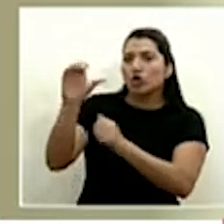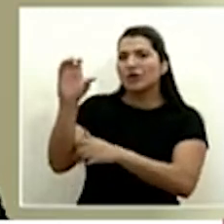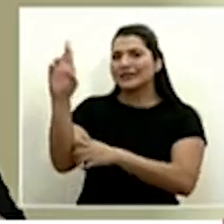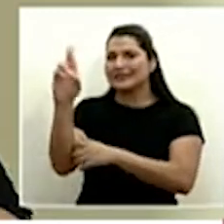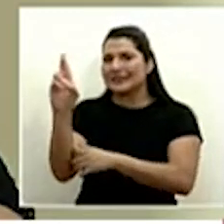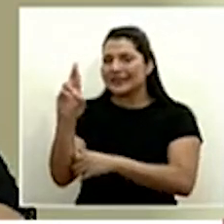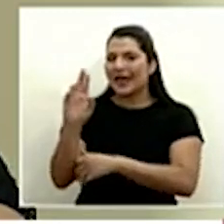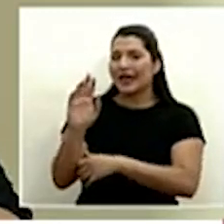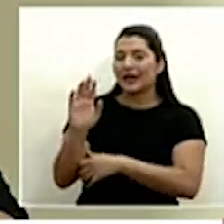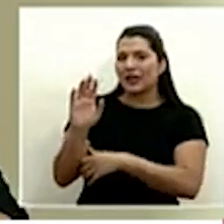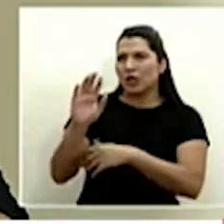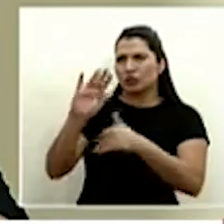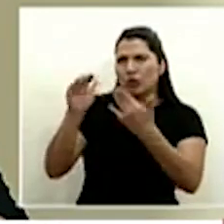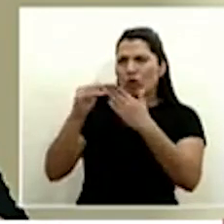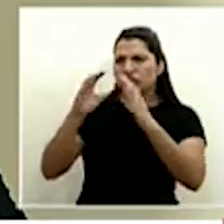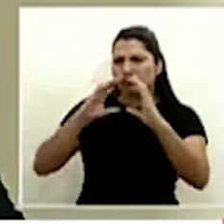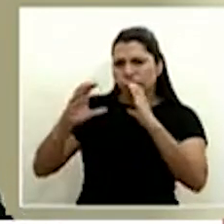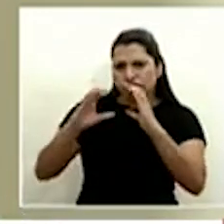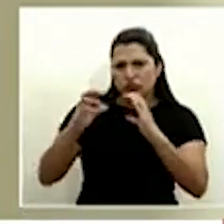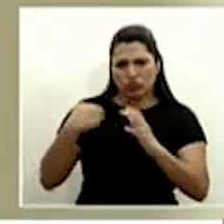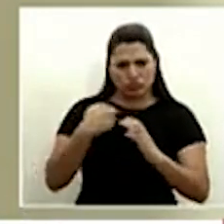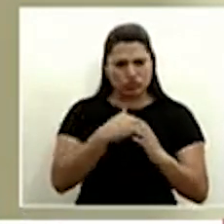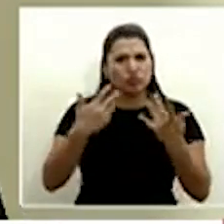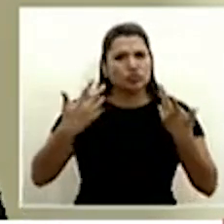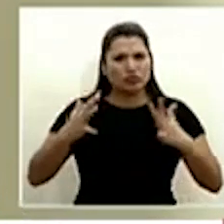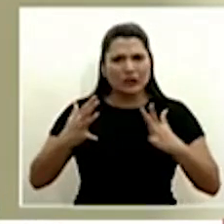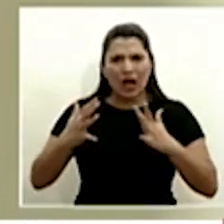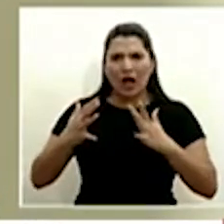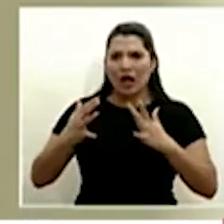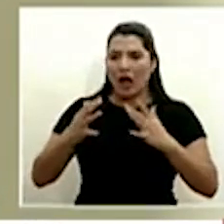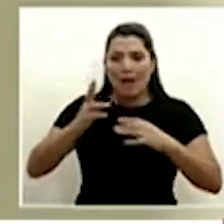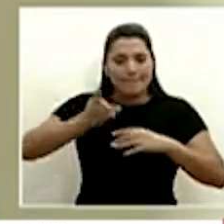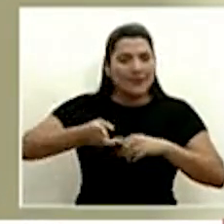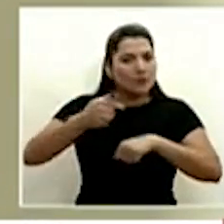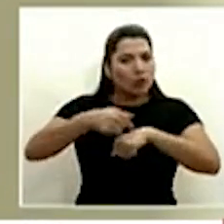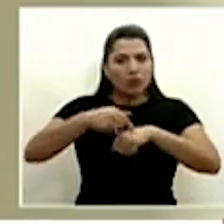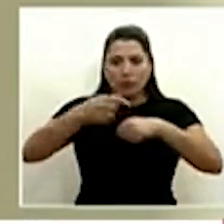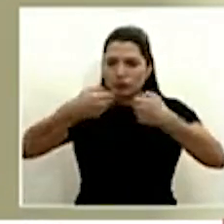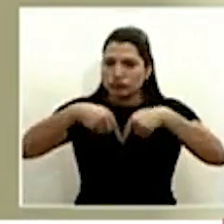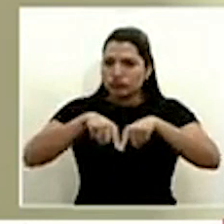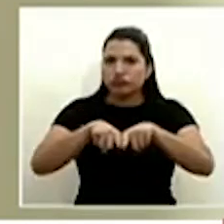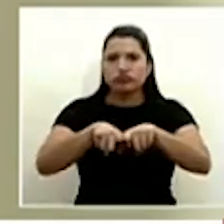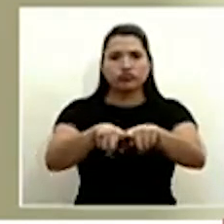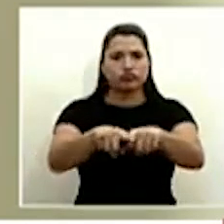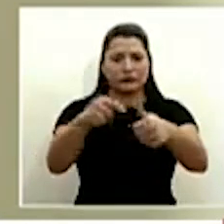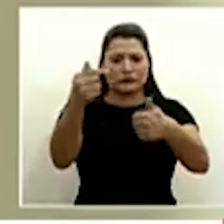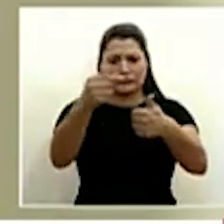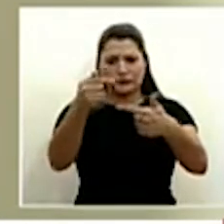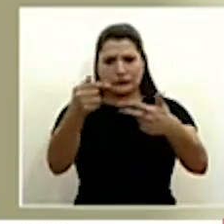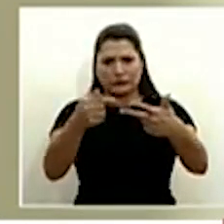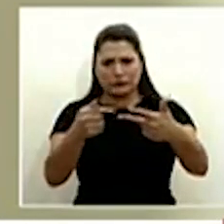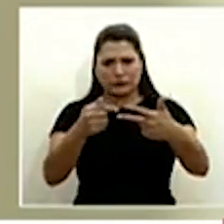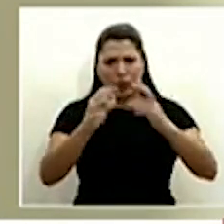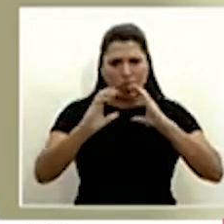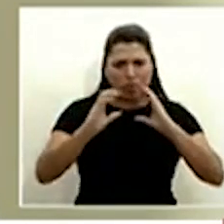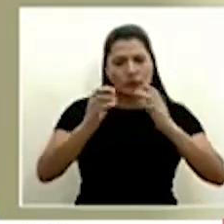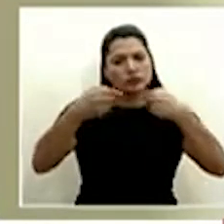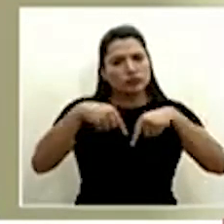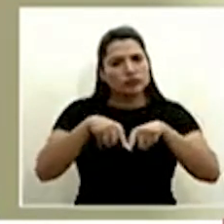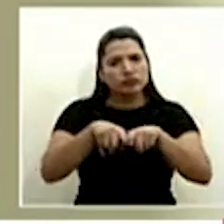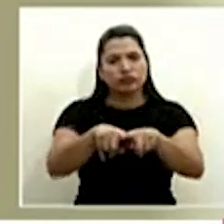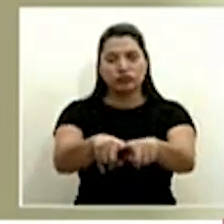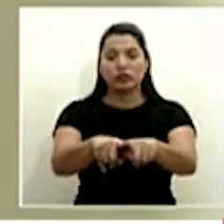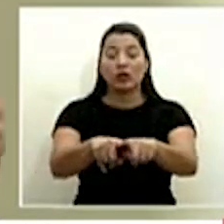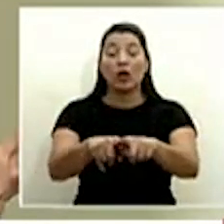entonces todo lo hemos estado moviendo en paralelo no es una acción aislada puramente comercial dada